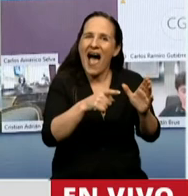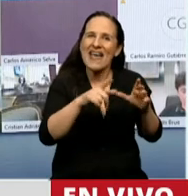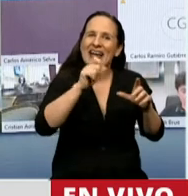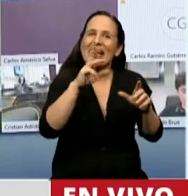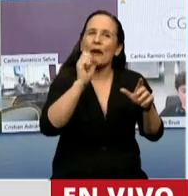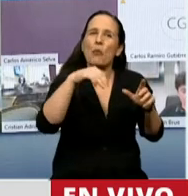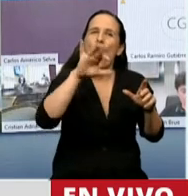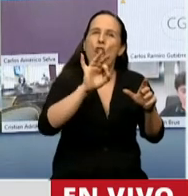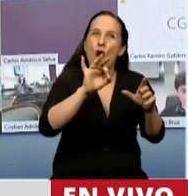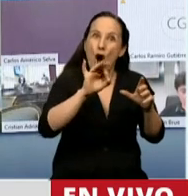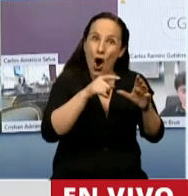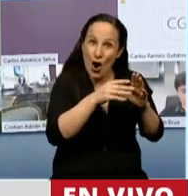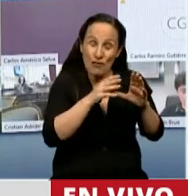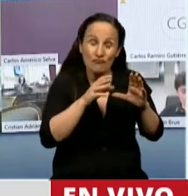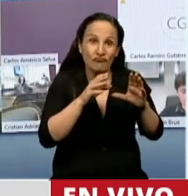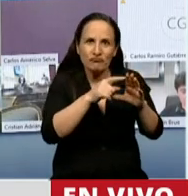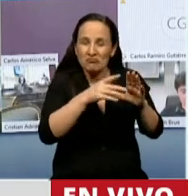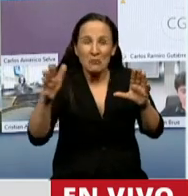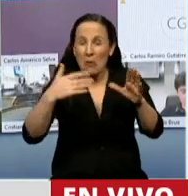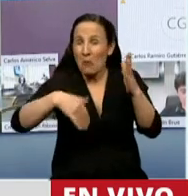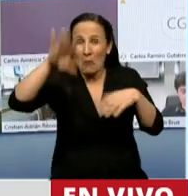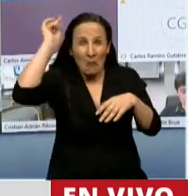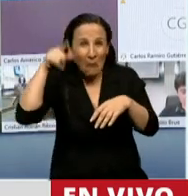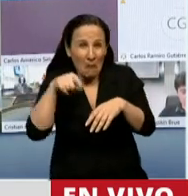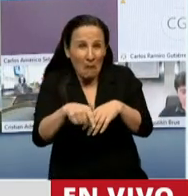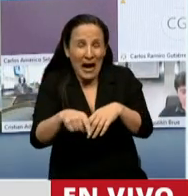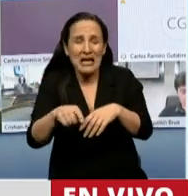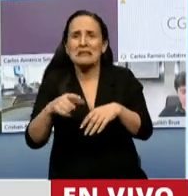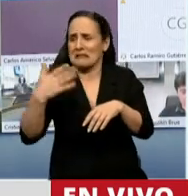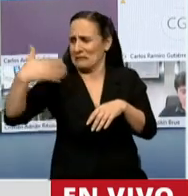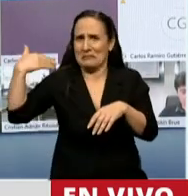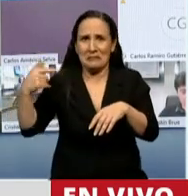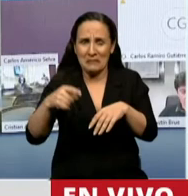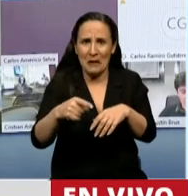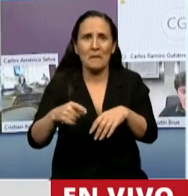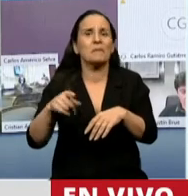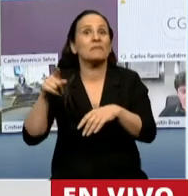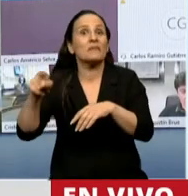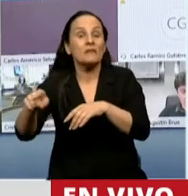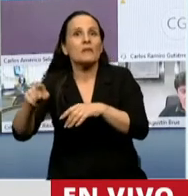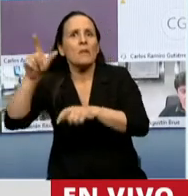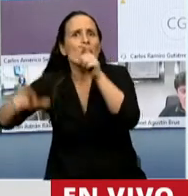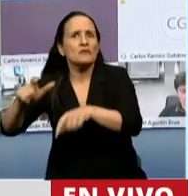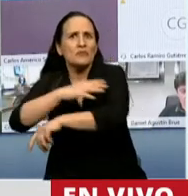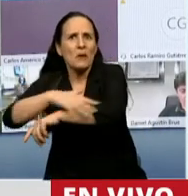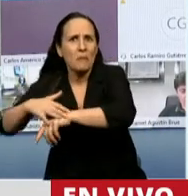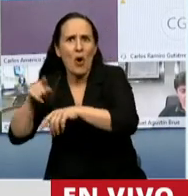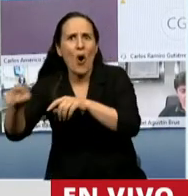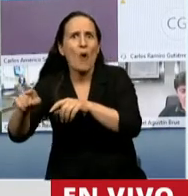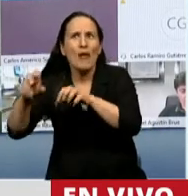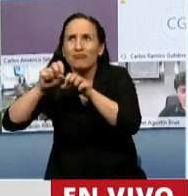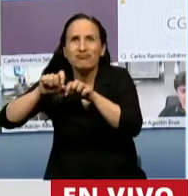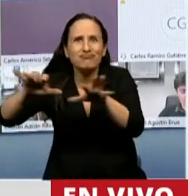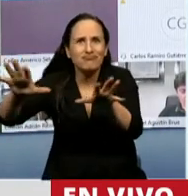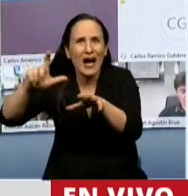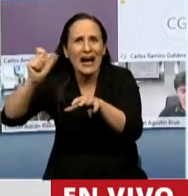la mitad de los pobres de todo el mundo. El 10% más rico de la humanidad fue responsable de la mitad, 52% de las emisiones acumuladas en el